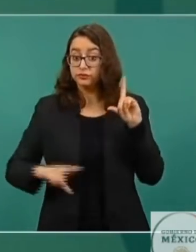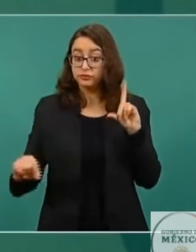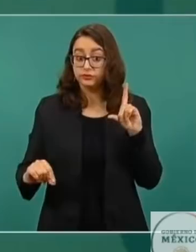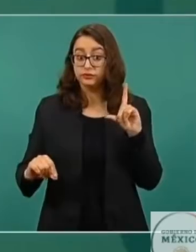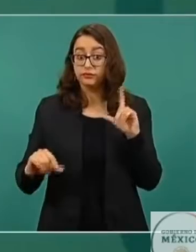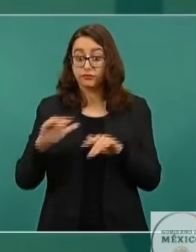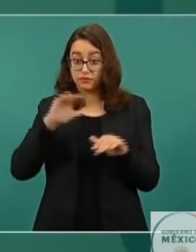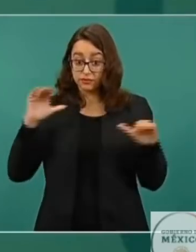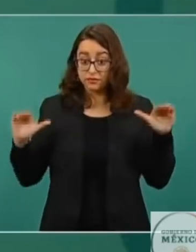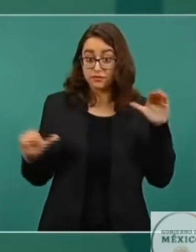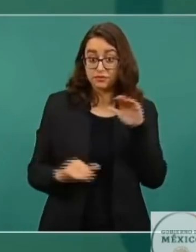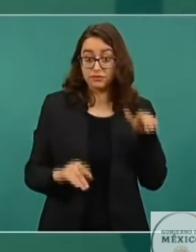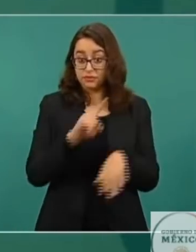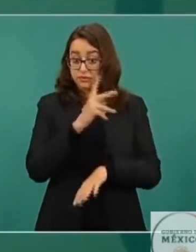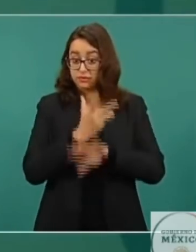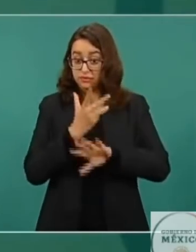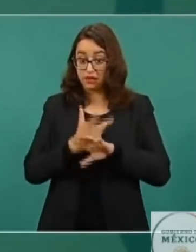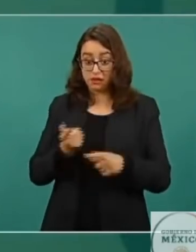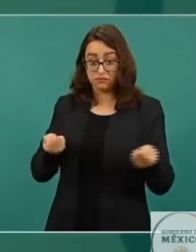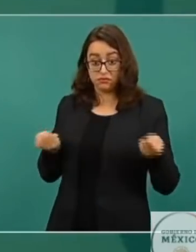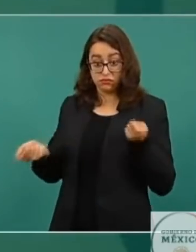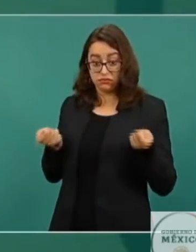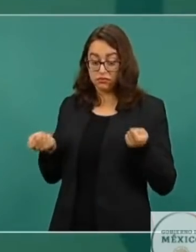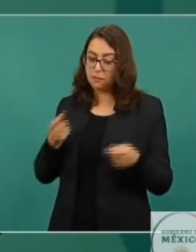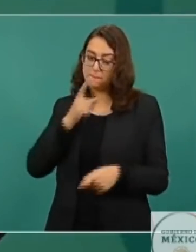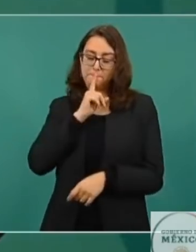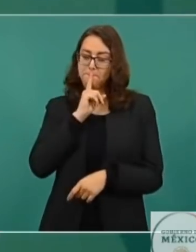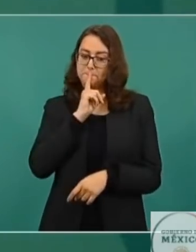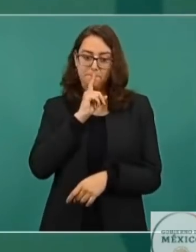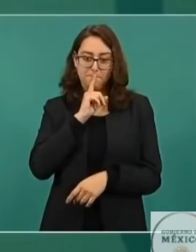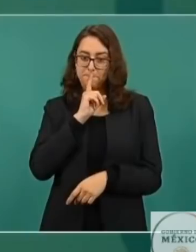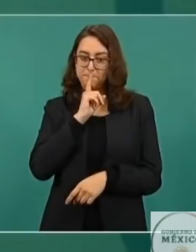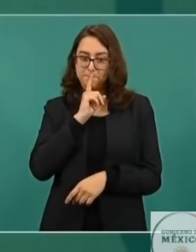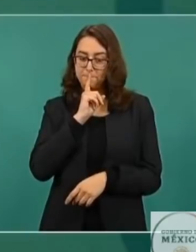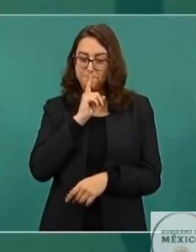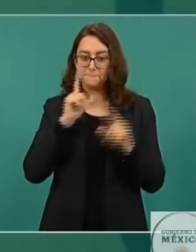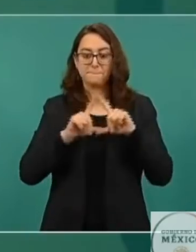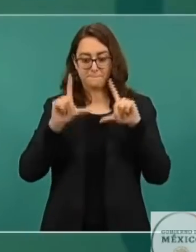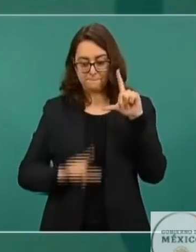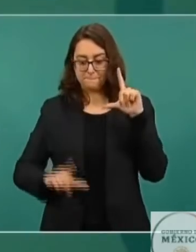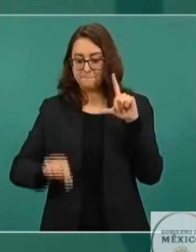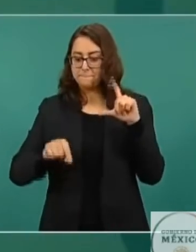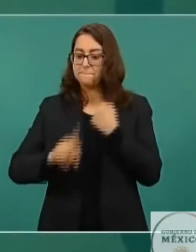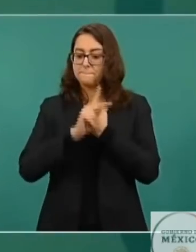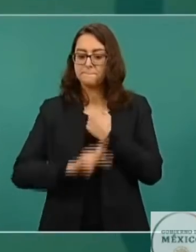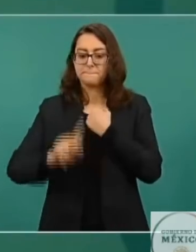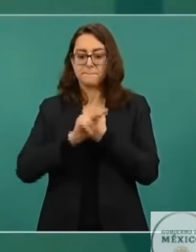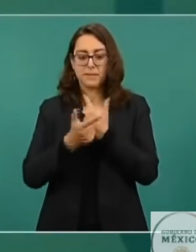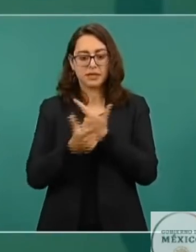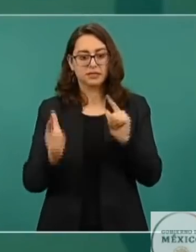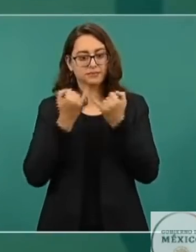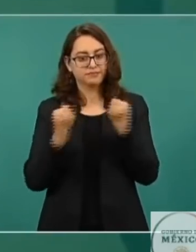una colonia, no somos un protectorado. México es un país libre, independiente,